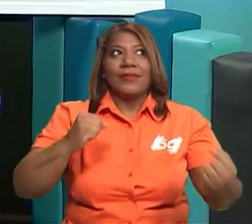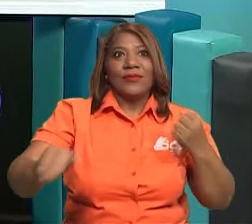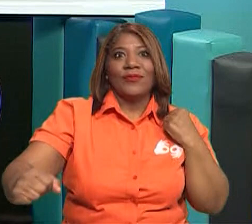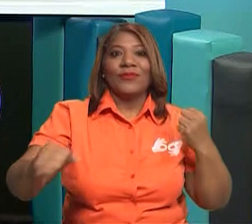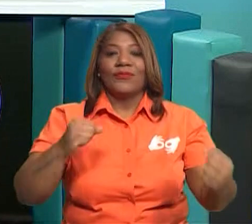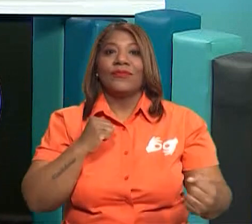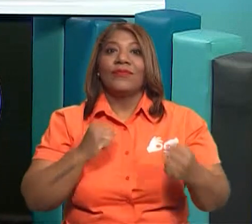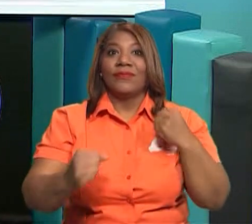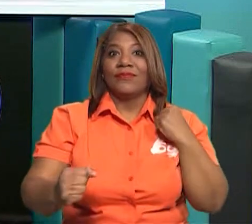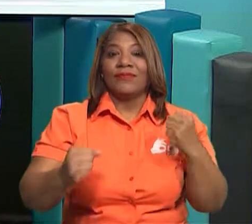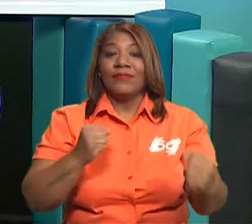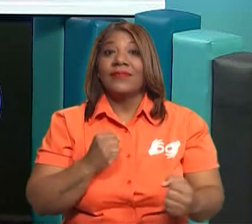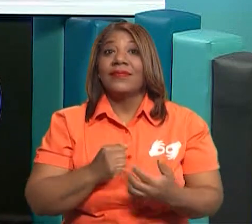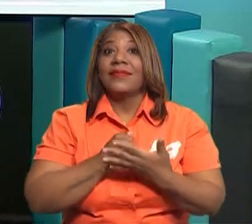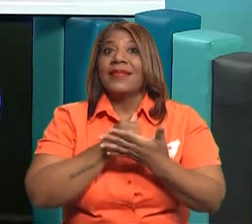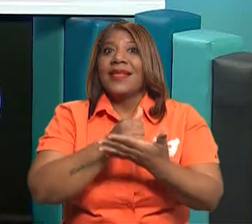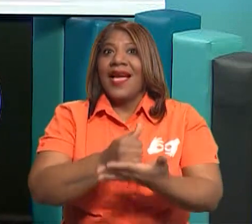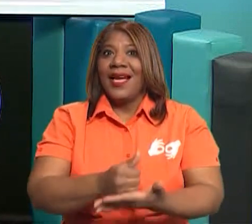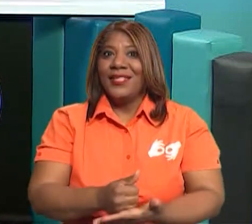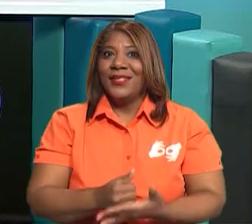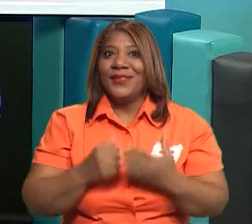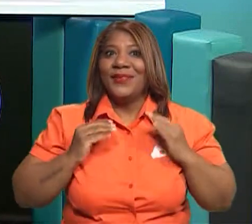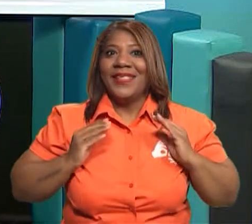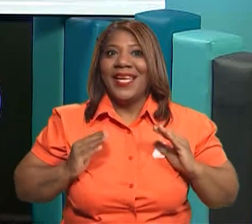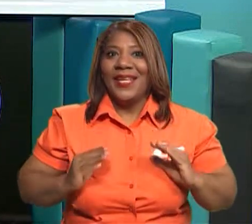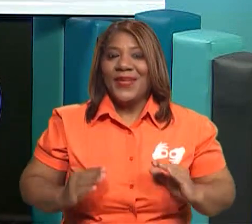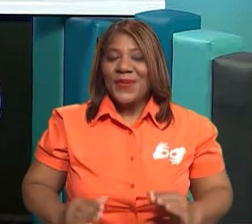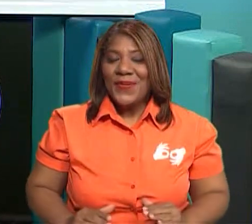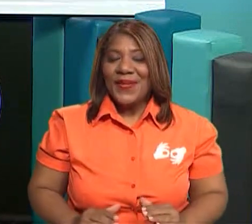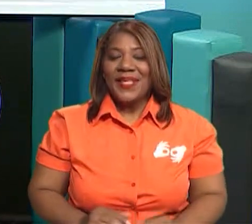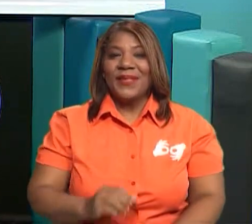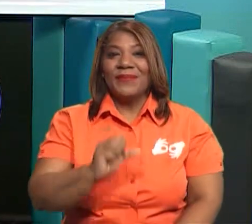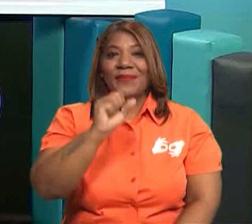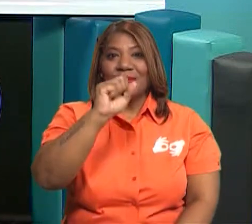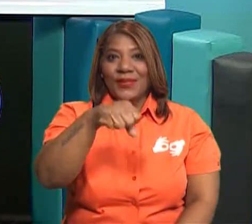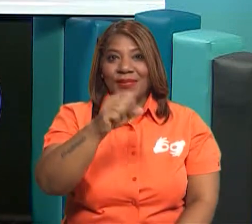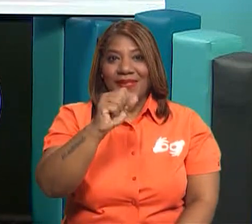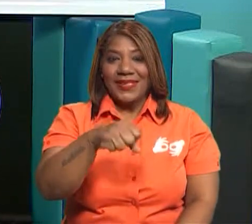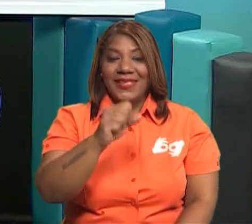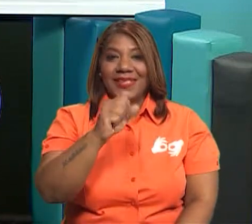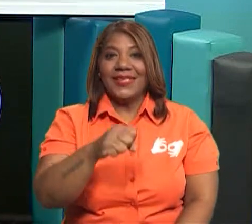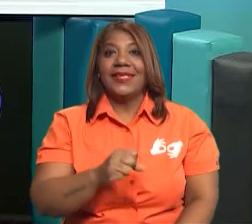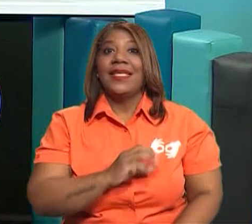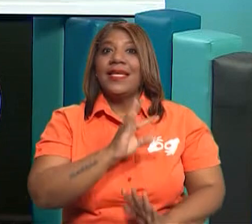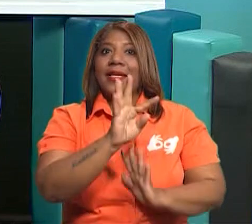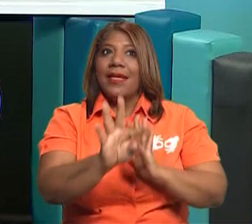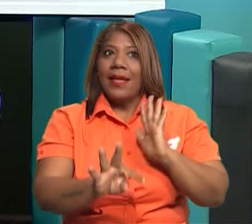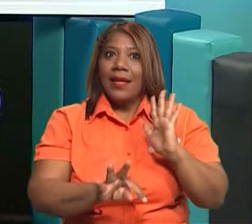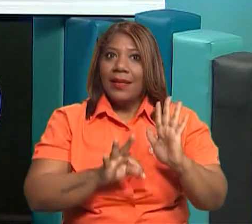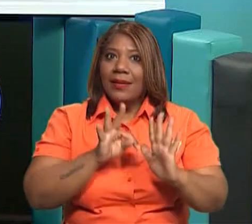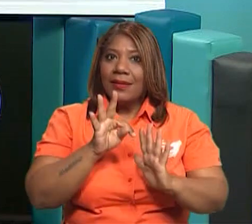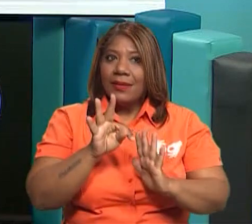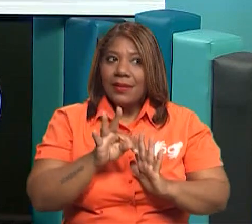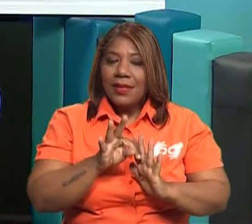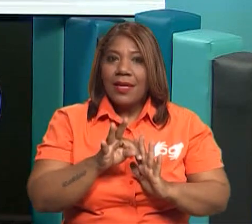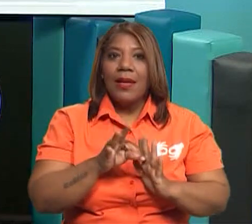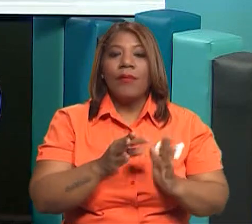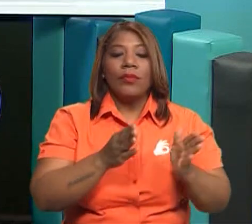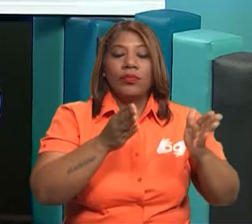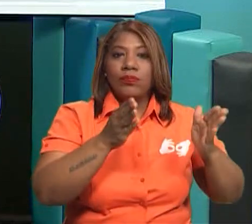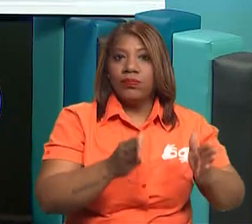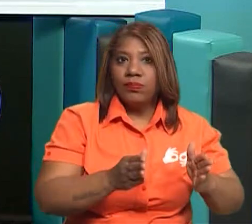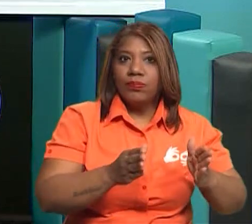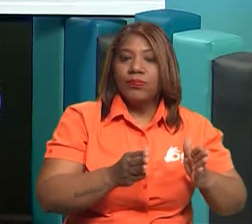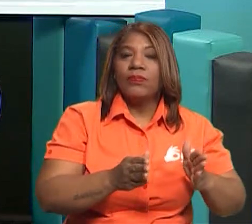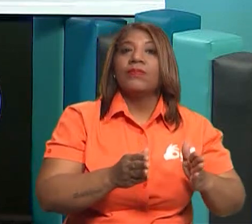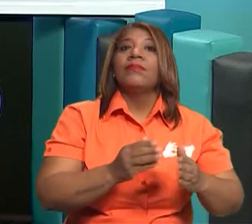ayudar a que tu cuerpo vaya cogiendo fuerza. Cada día que nosotros dedicamos tiempo para levantarnos, hacer ejercicio, va a hacer